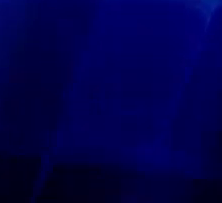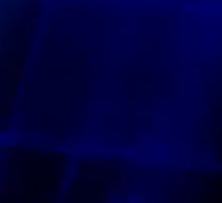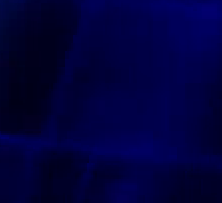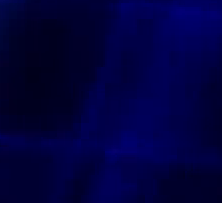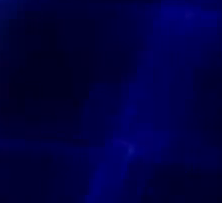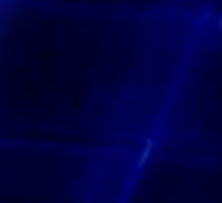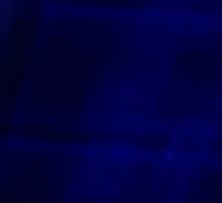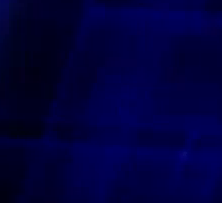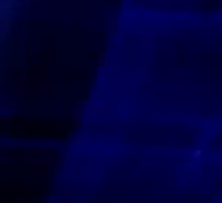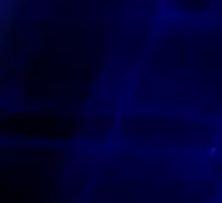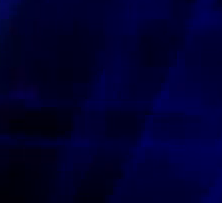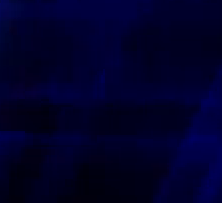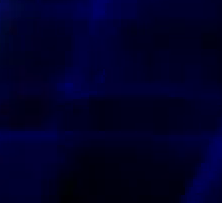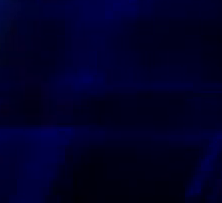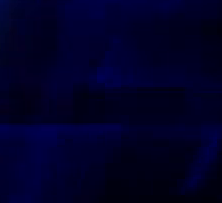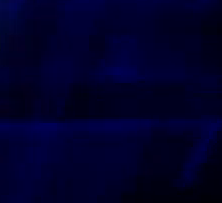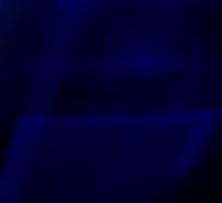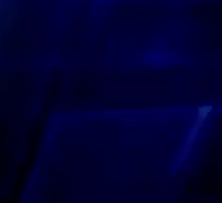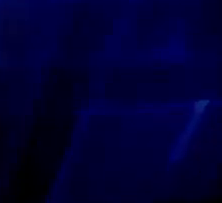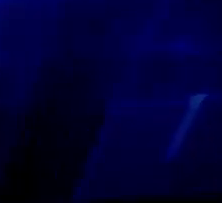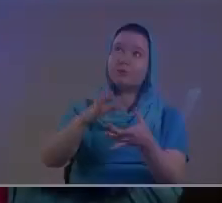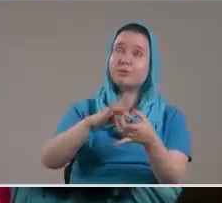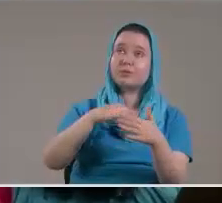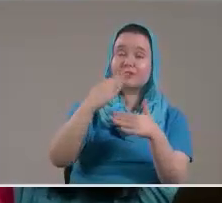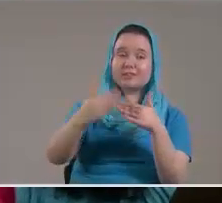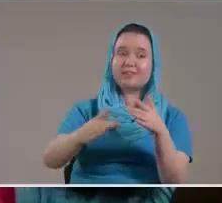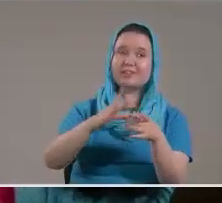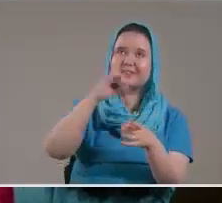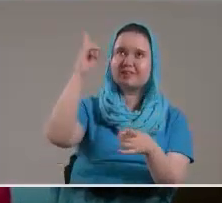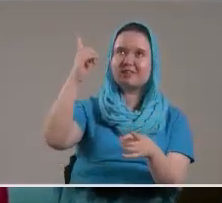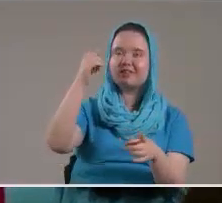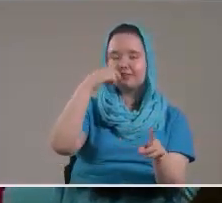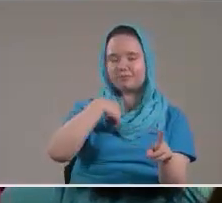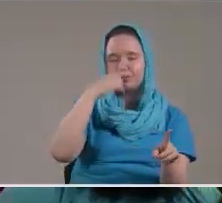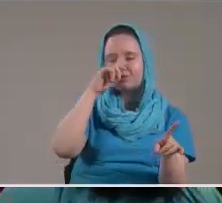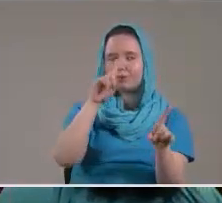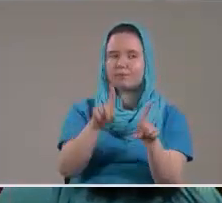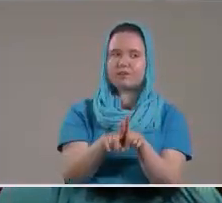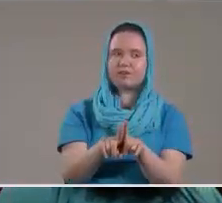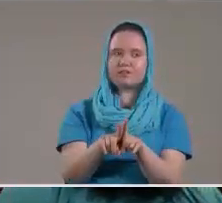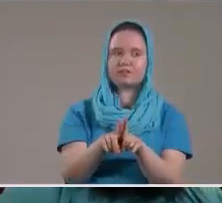Hoy Señor Yo los pongo Delante de ti Al igual que me pongo Yo mismo